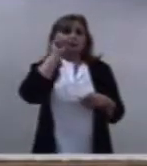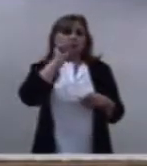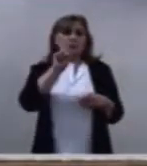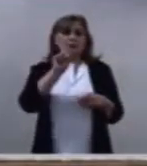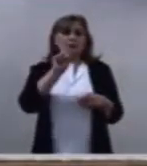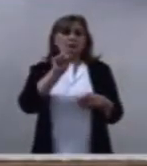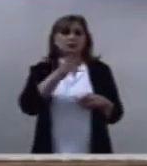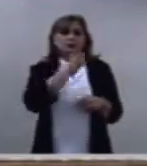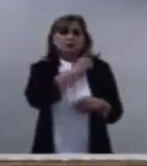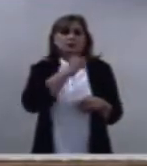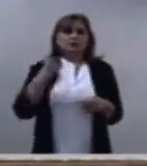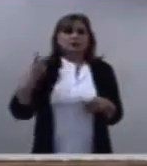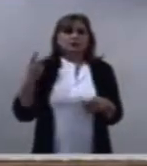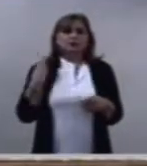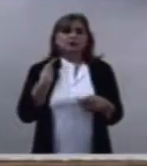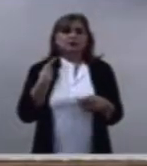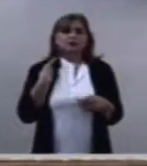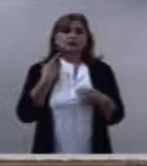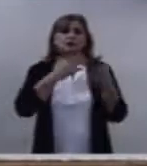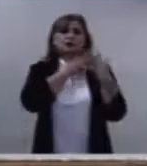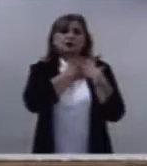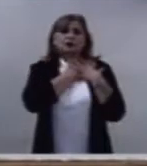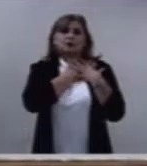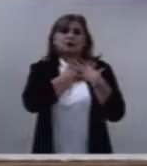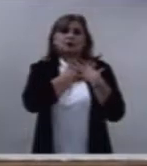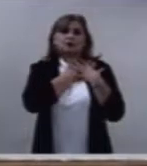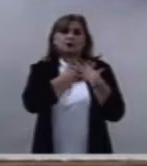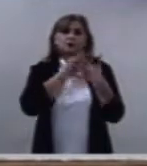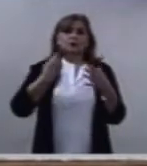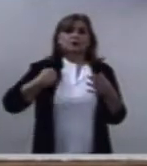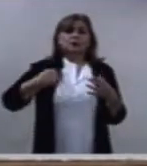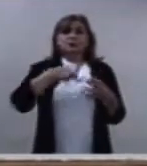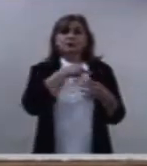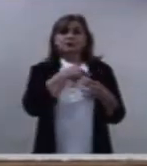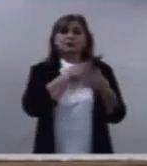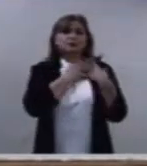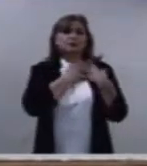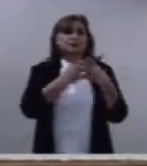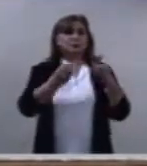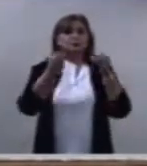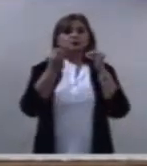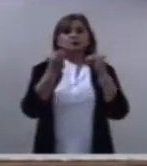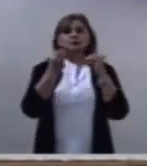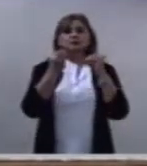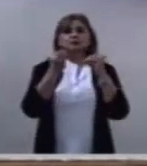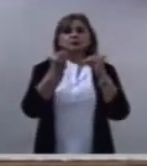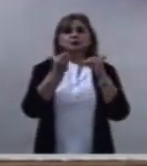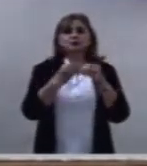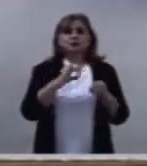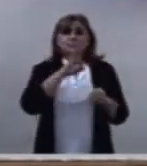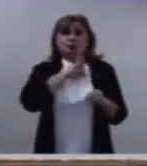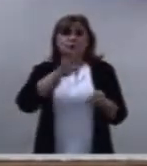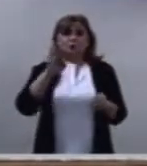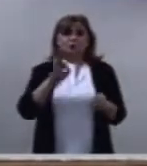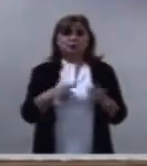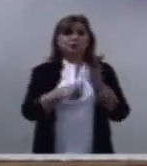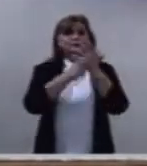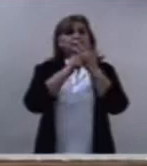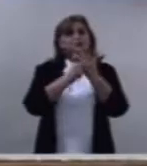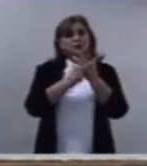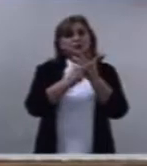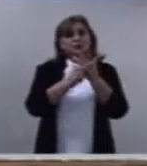de amor y de caridad hay que atreverse a decir una palabra a